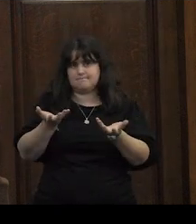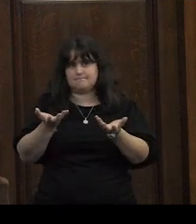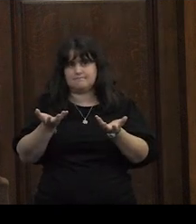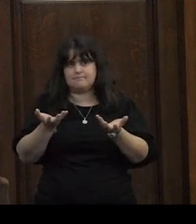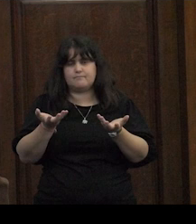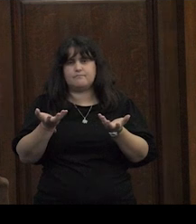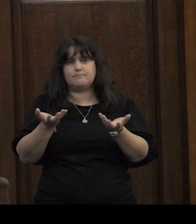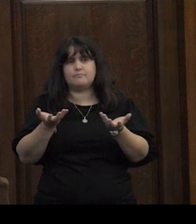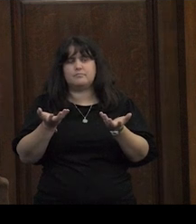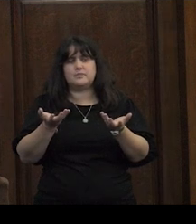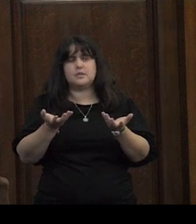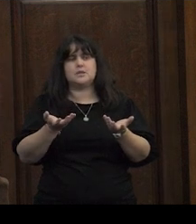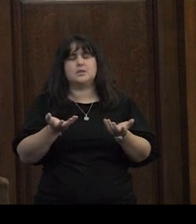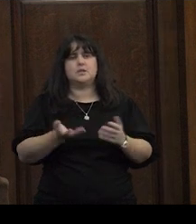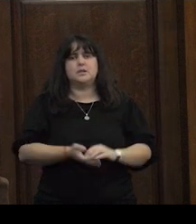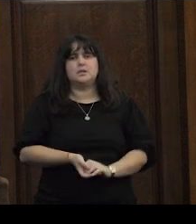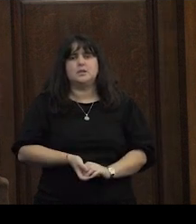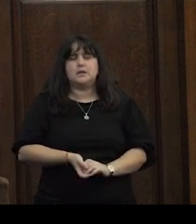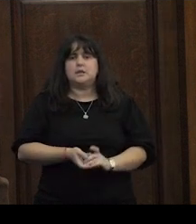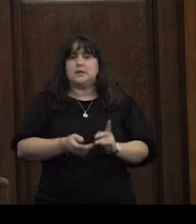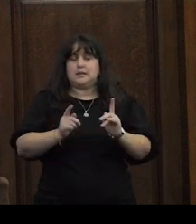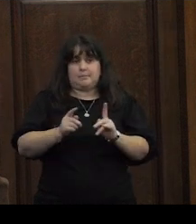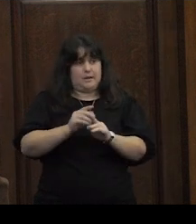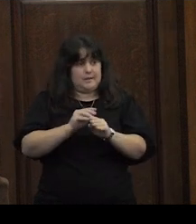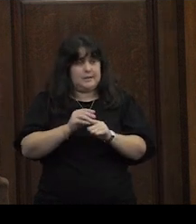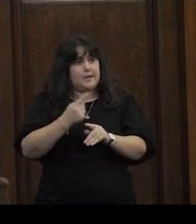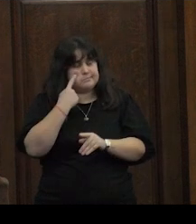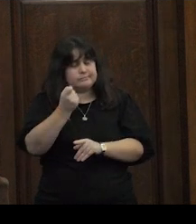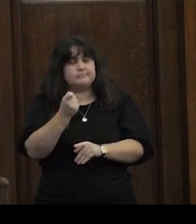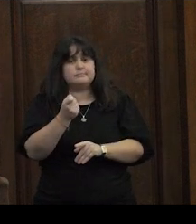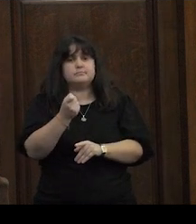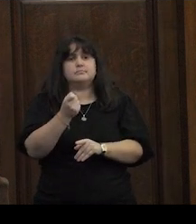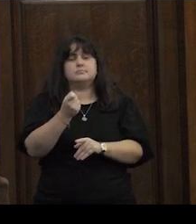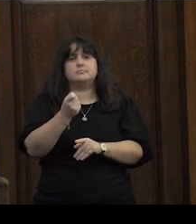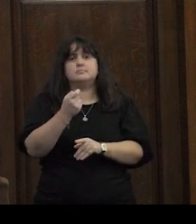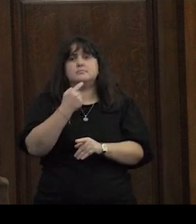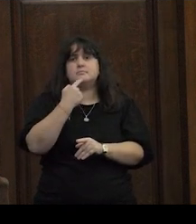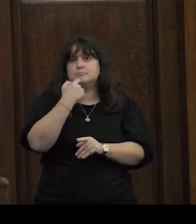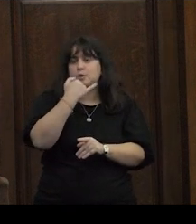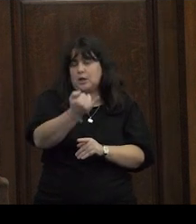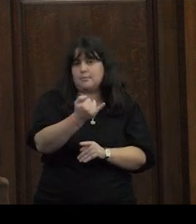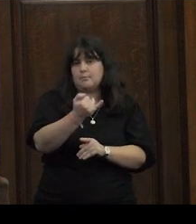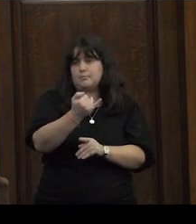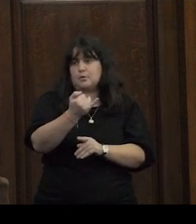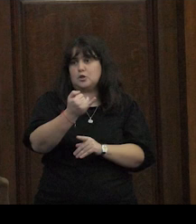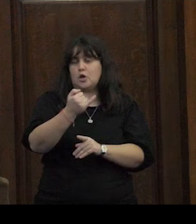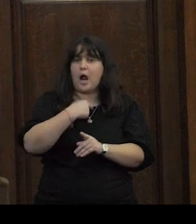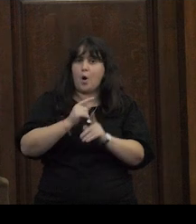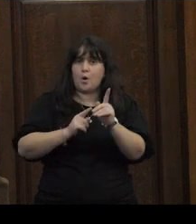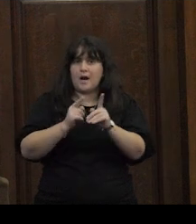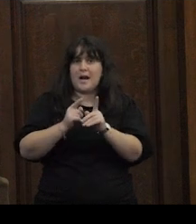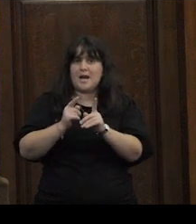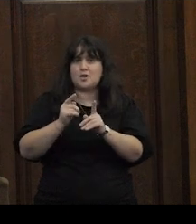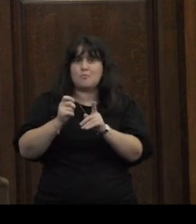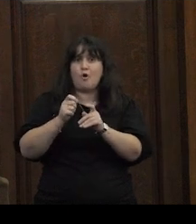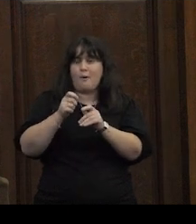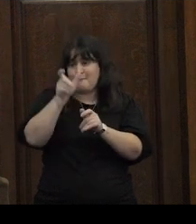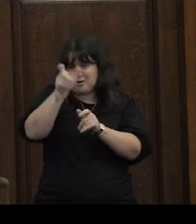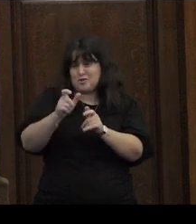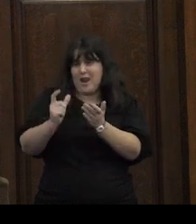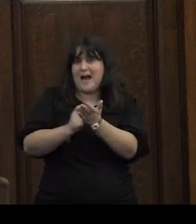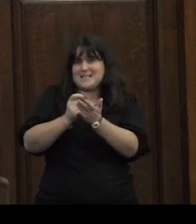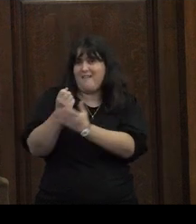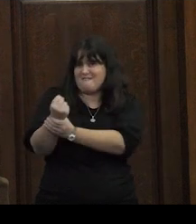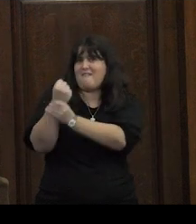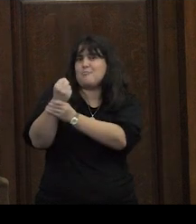eh advertimos por ejemplo la presencia de influencers feministas